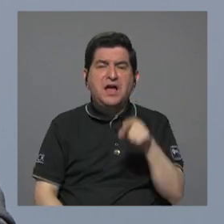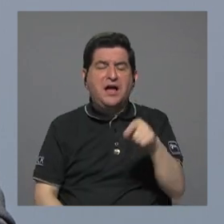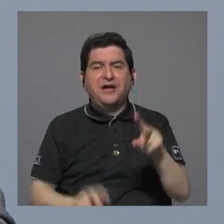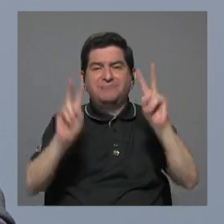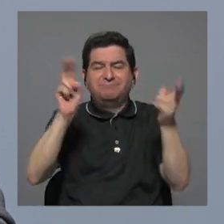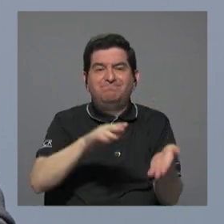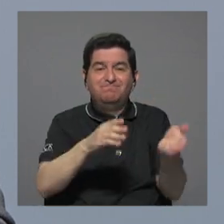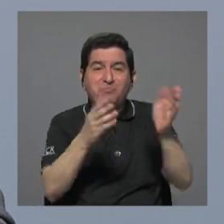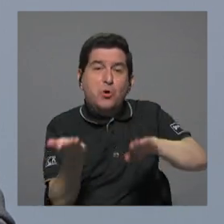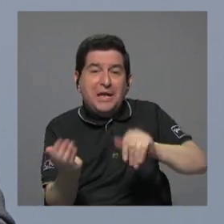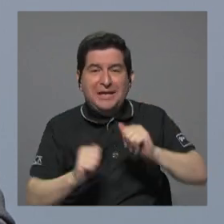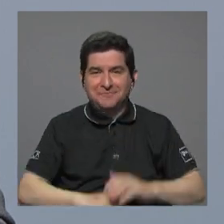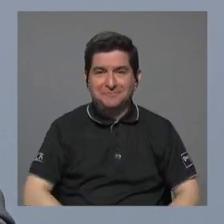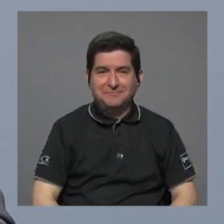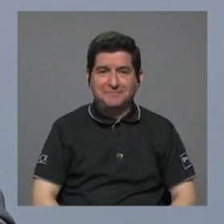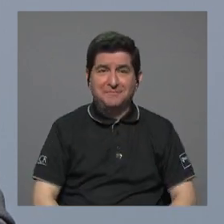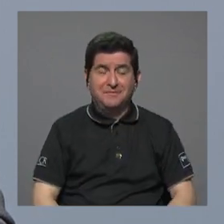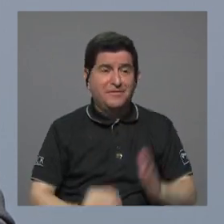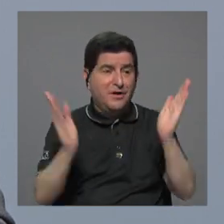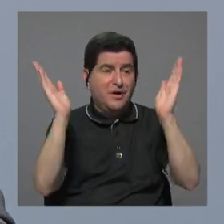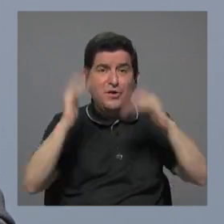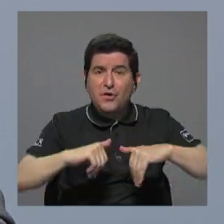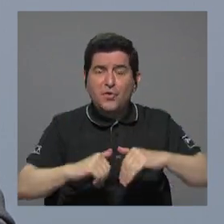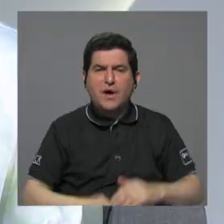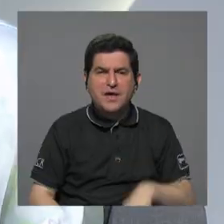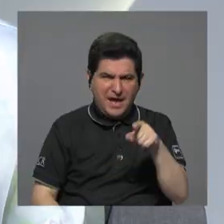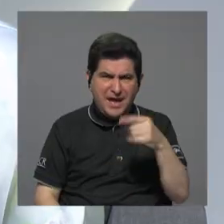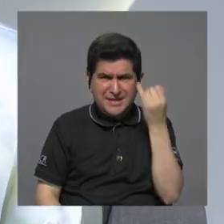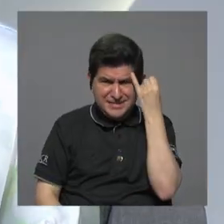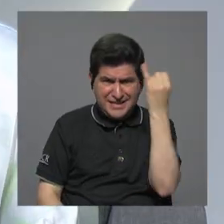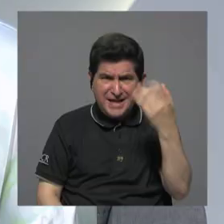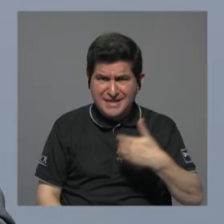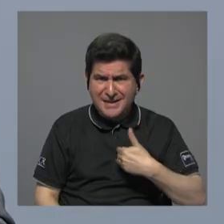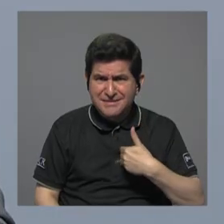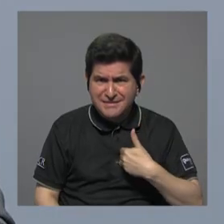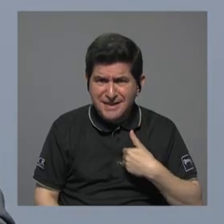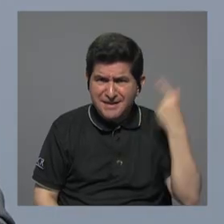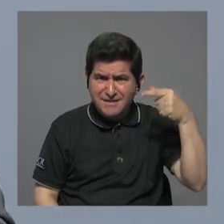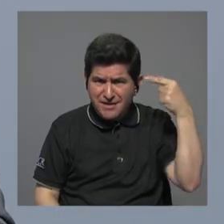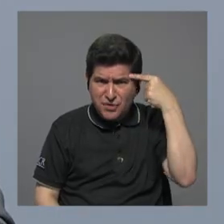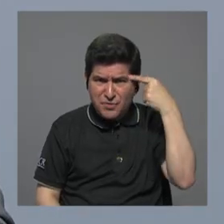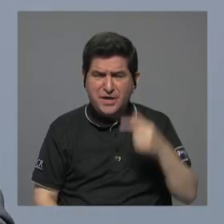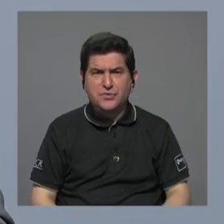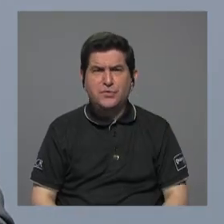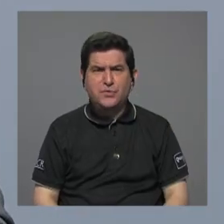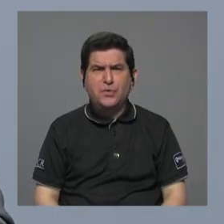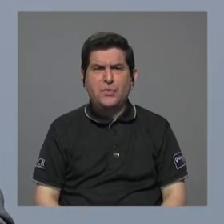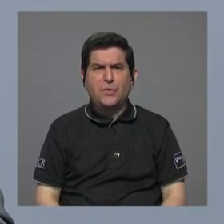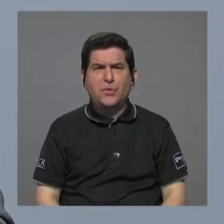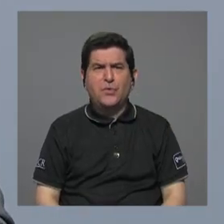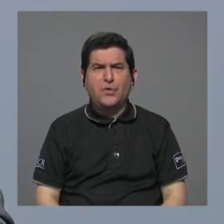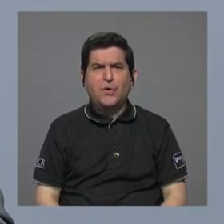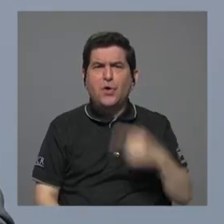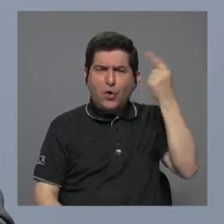porque no hay disposición. ¿Es esa la intención de este gobierno? Bueno, yo no